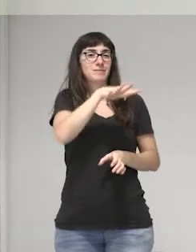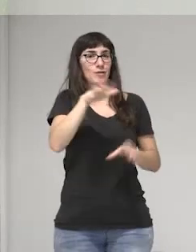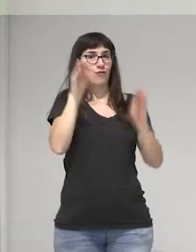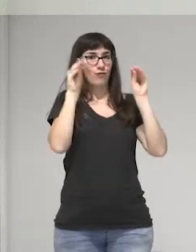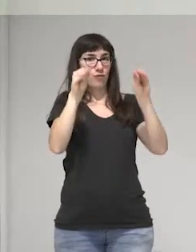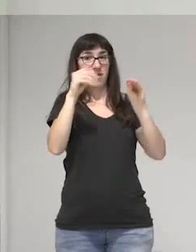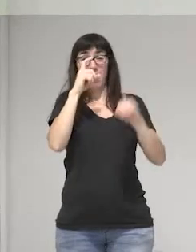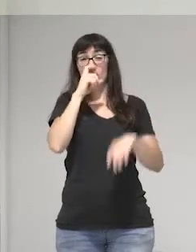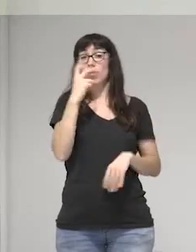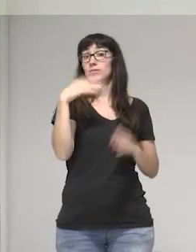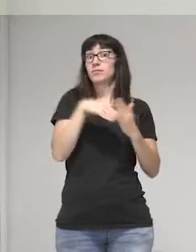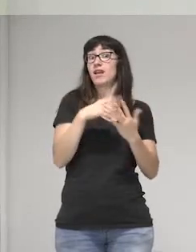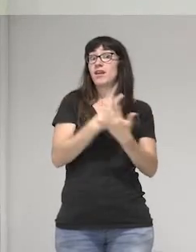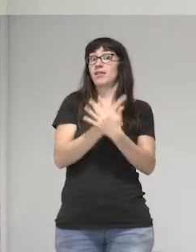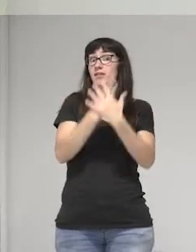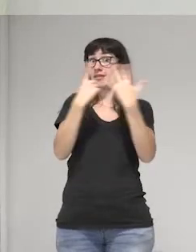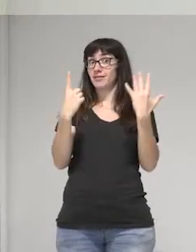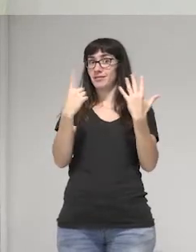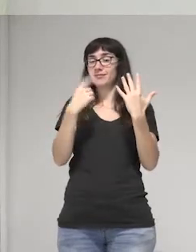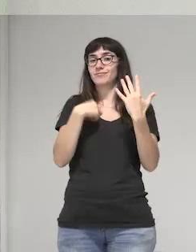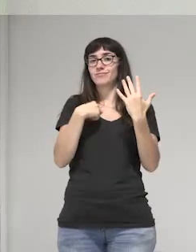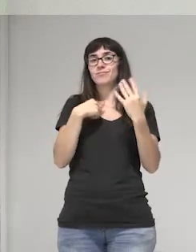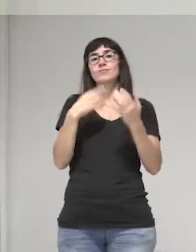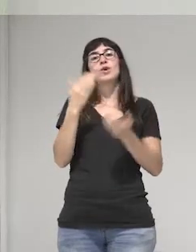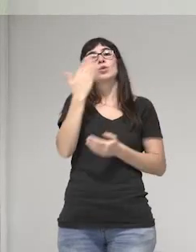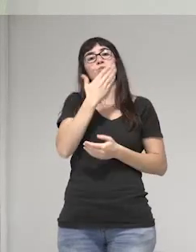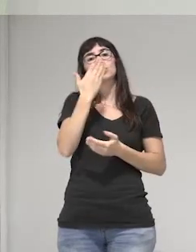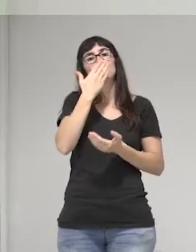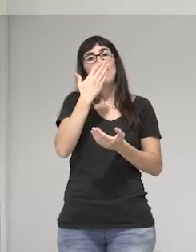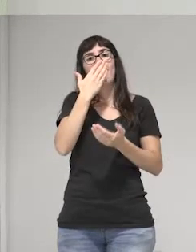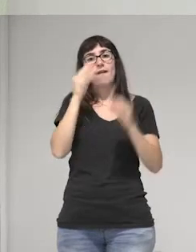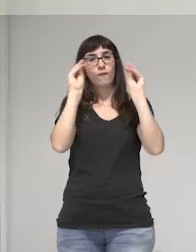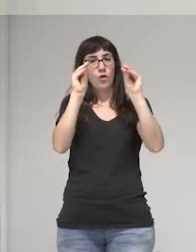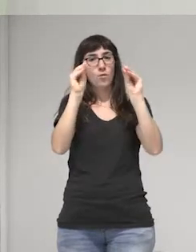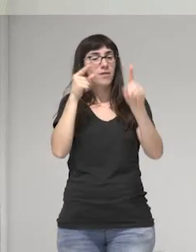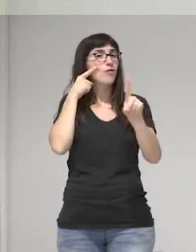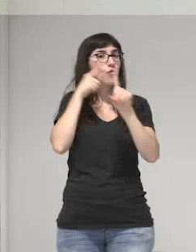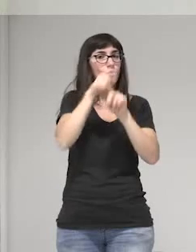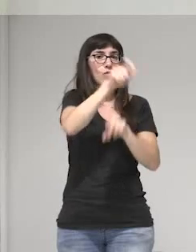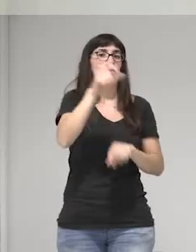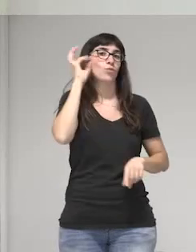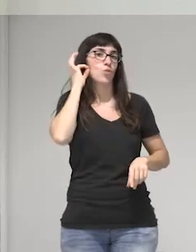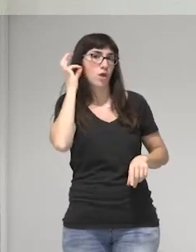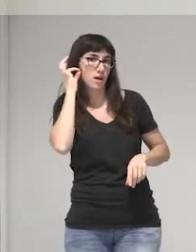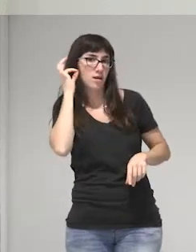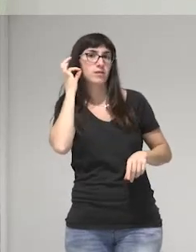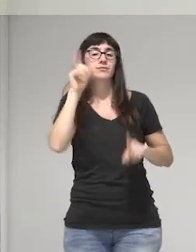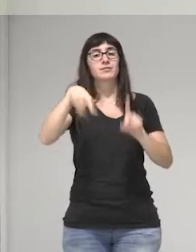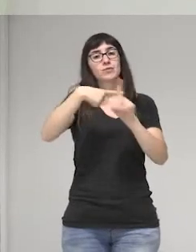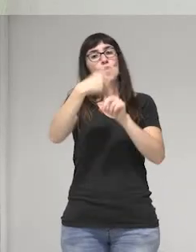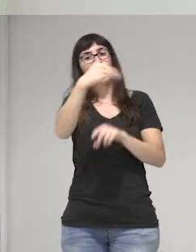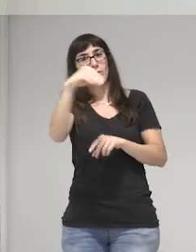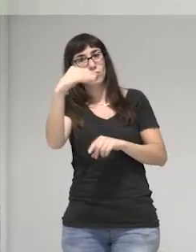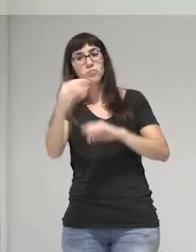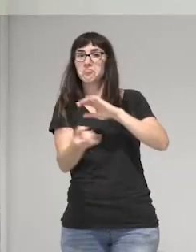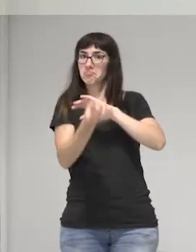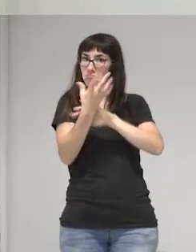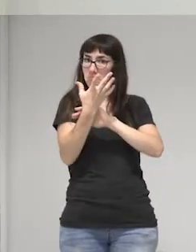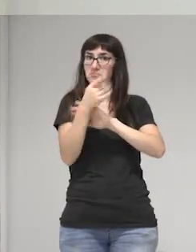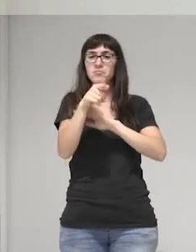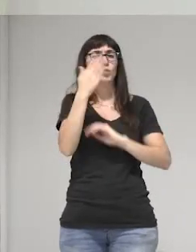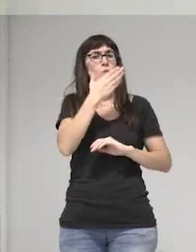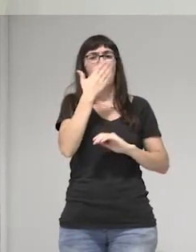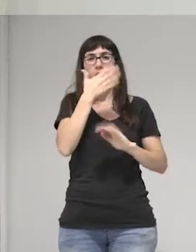año 2016 formé una escuela de formación ciudadana para mujeres y juventud que ha sido una escuela permanente